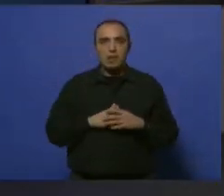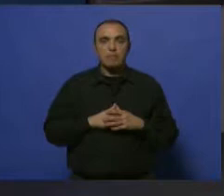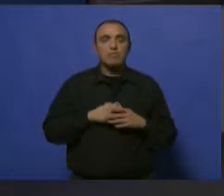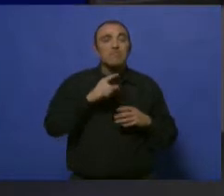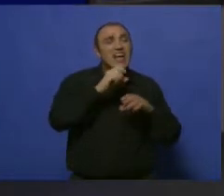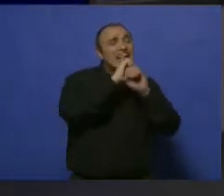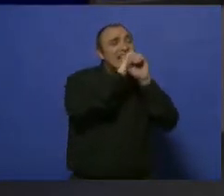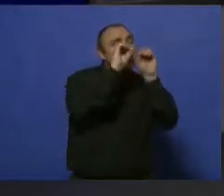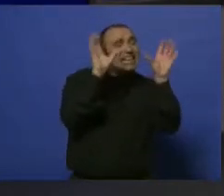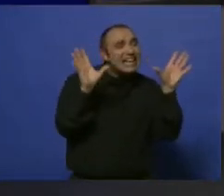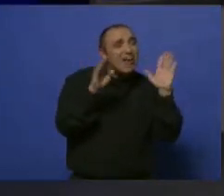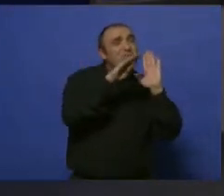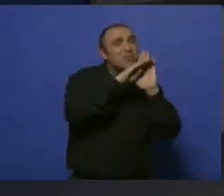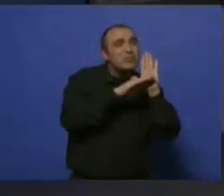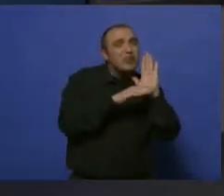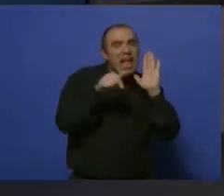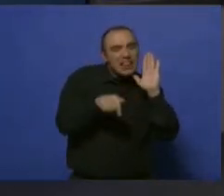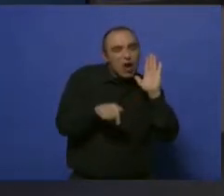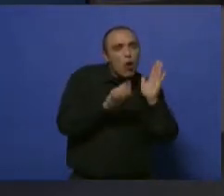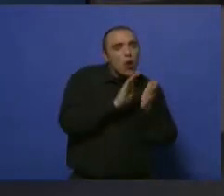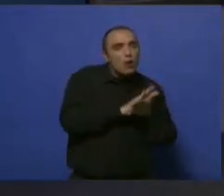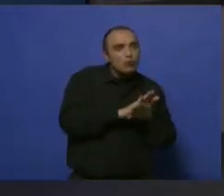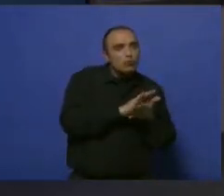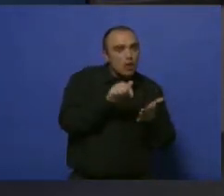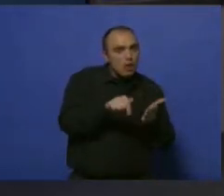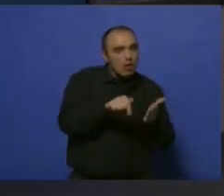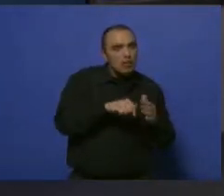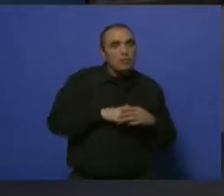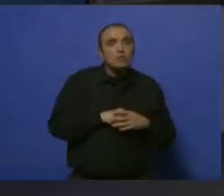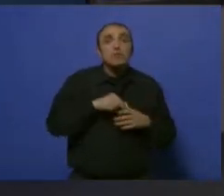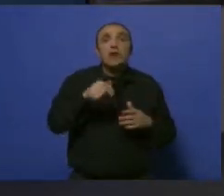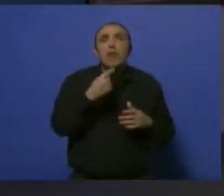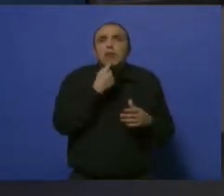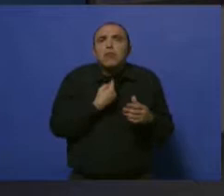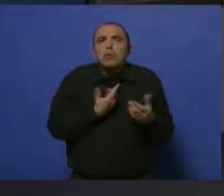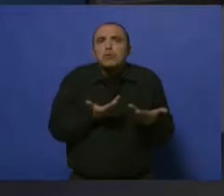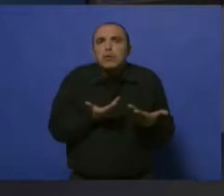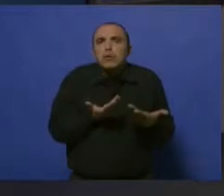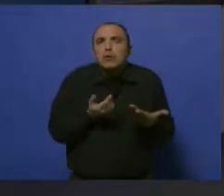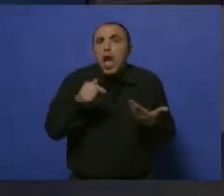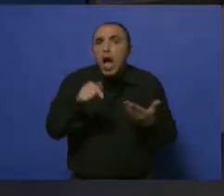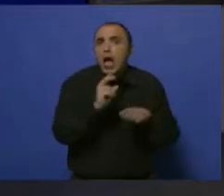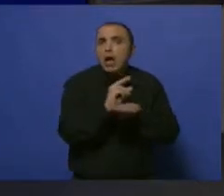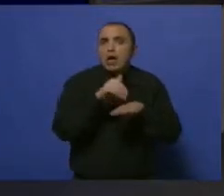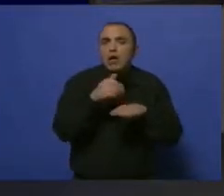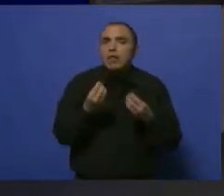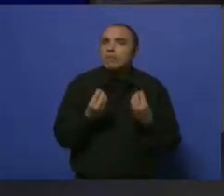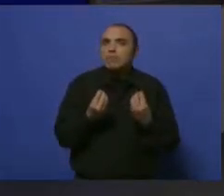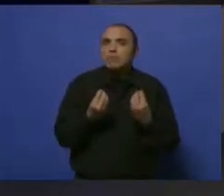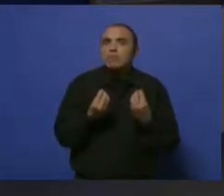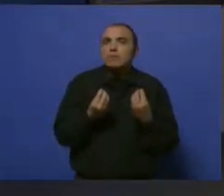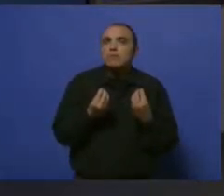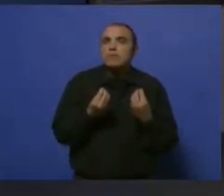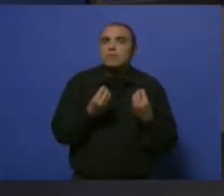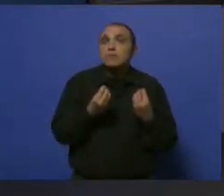lo propio y los protocolos que se están manejando. Ahora la pregunta que nos hacemos, venimos un poco más cerca. ¿Qué pasa en Villamaría? Obviamente que también nos